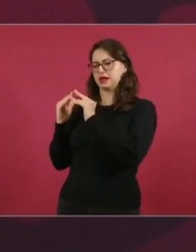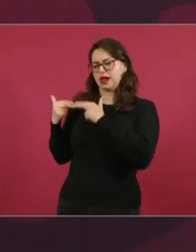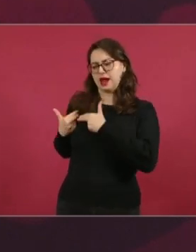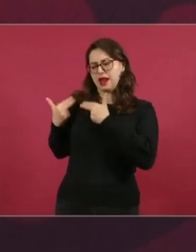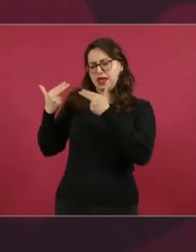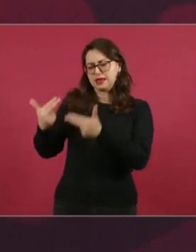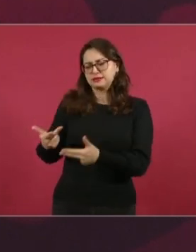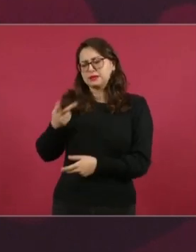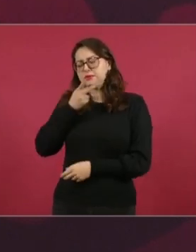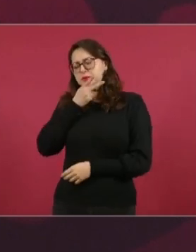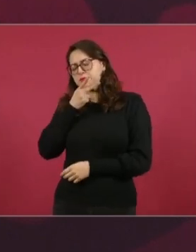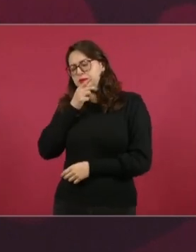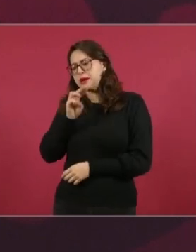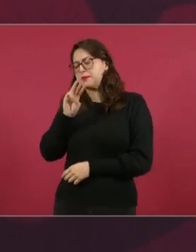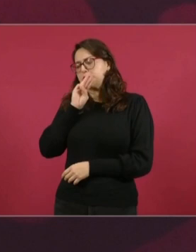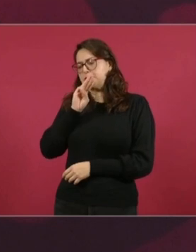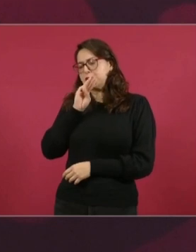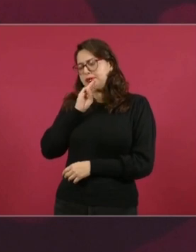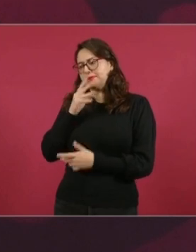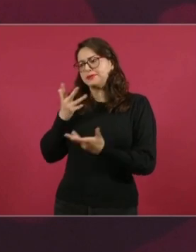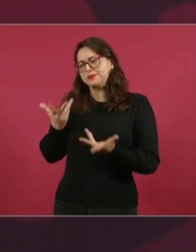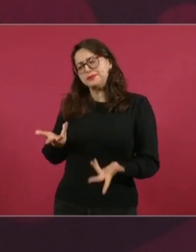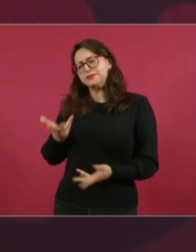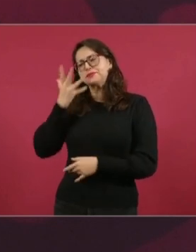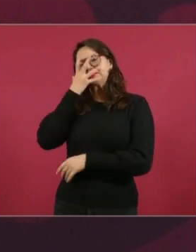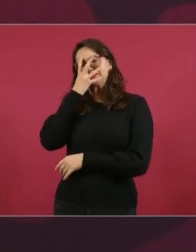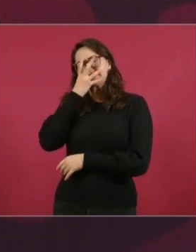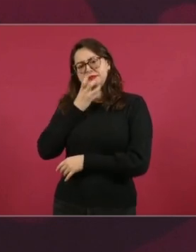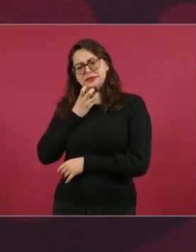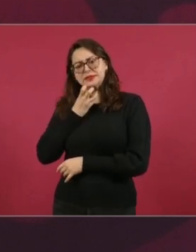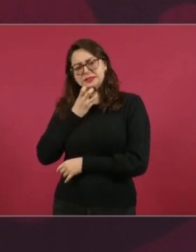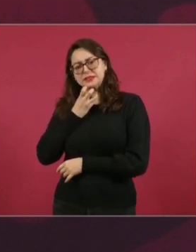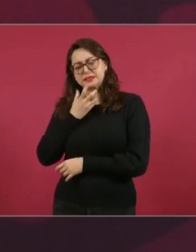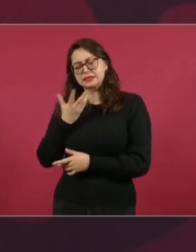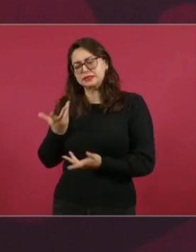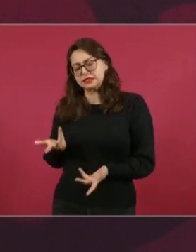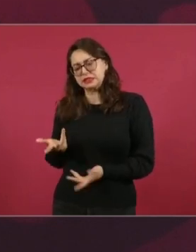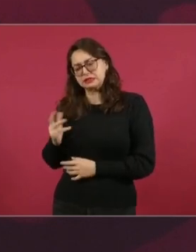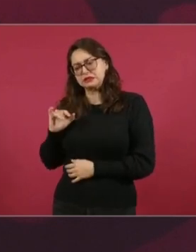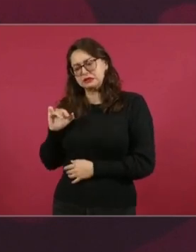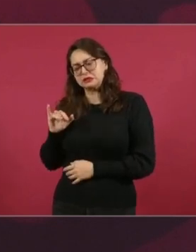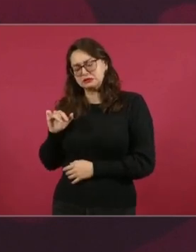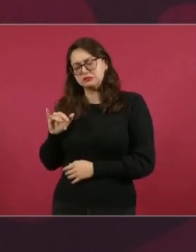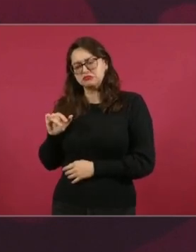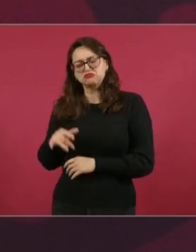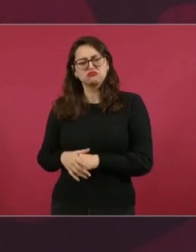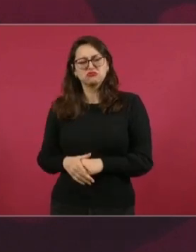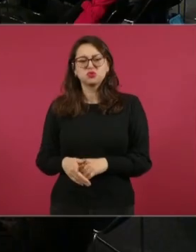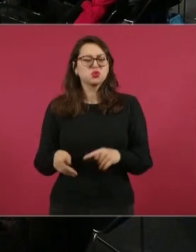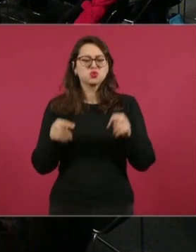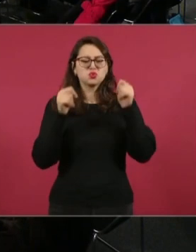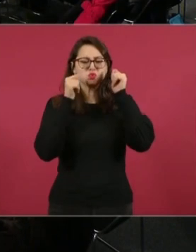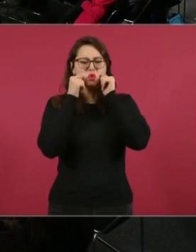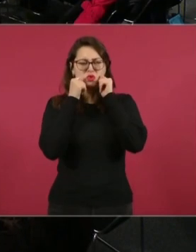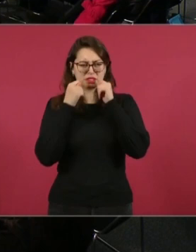Palenque. Sí, pero